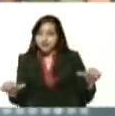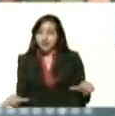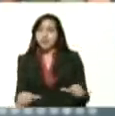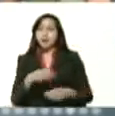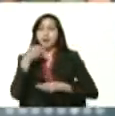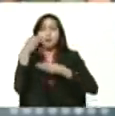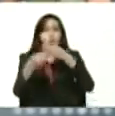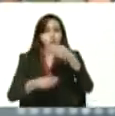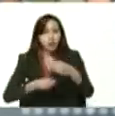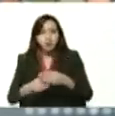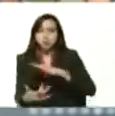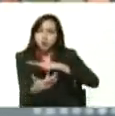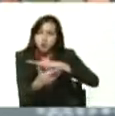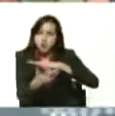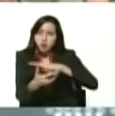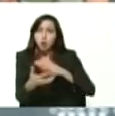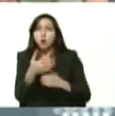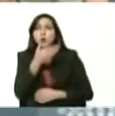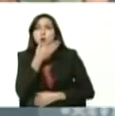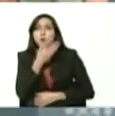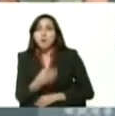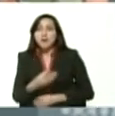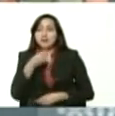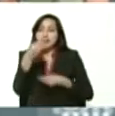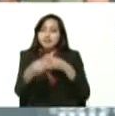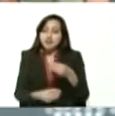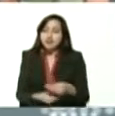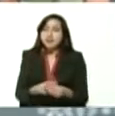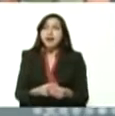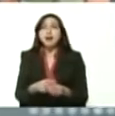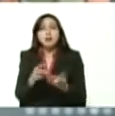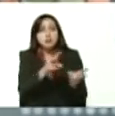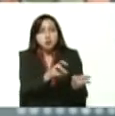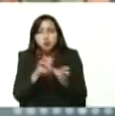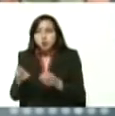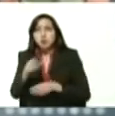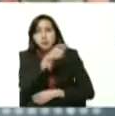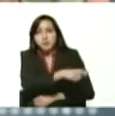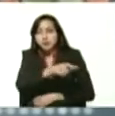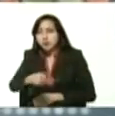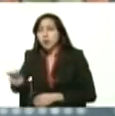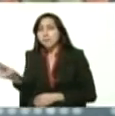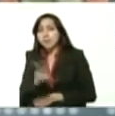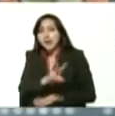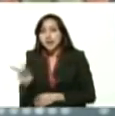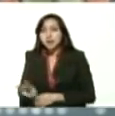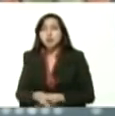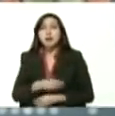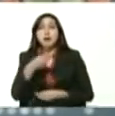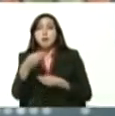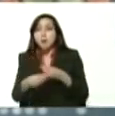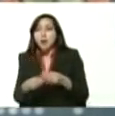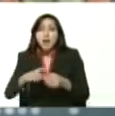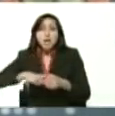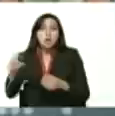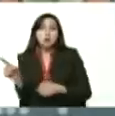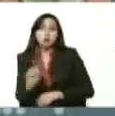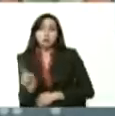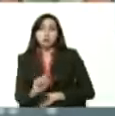creado para facilitar las transacciones de todos los venezolanos y venezolanas sin exclusión de ningún tipo.